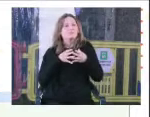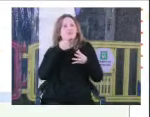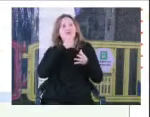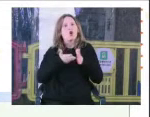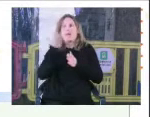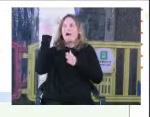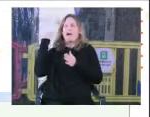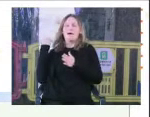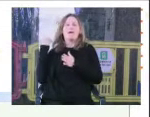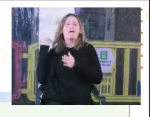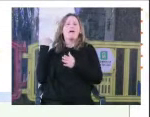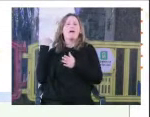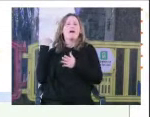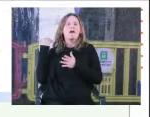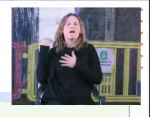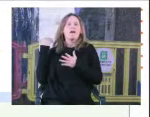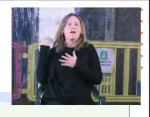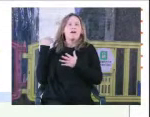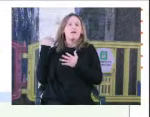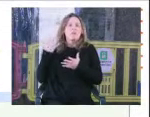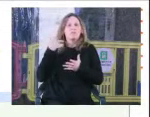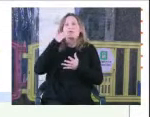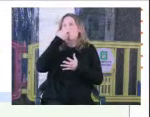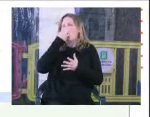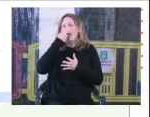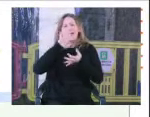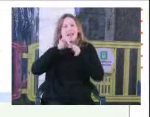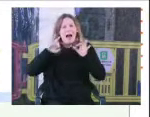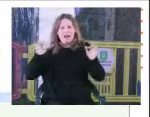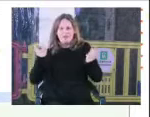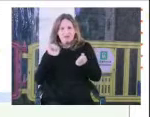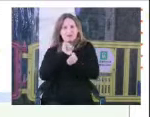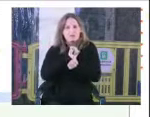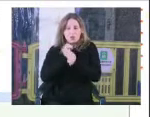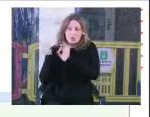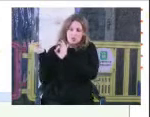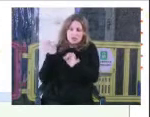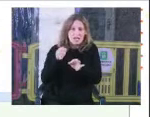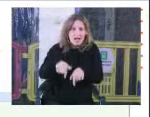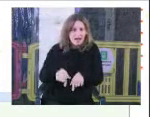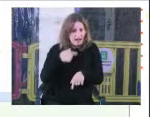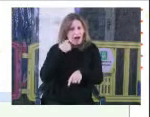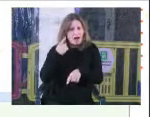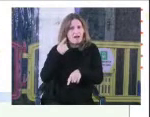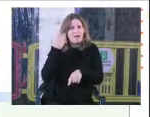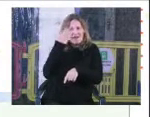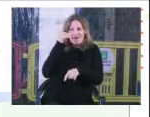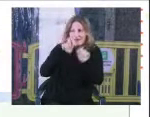de la esclavitud, al llegar a estas tierras fuimos la mercancía más cara.